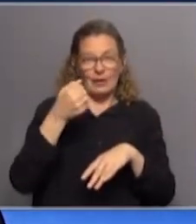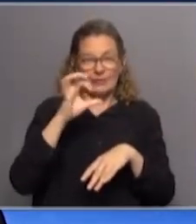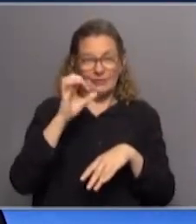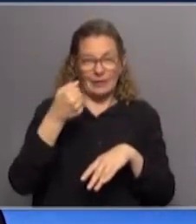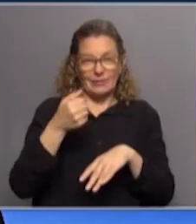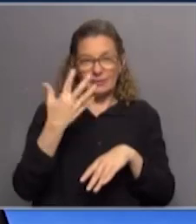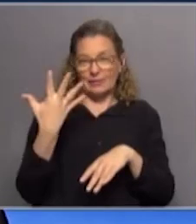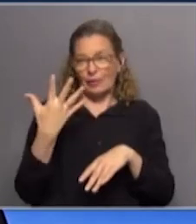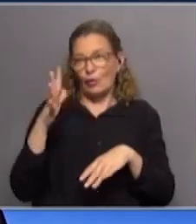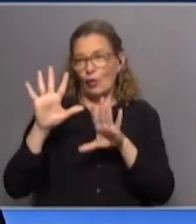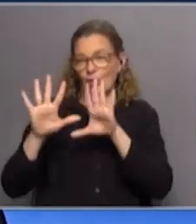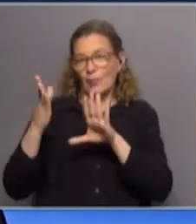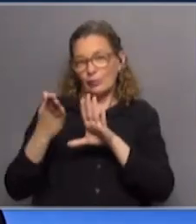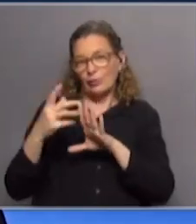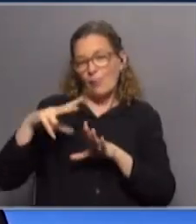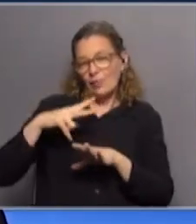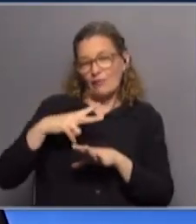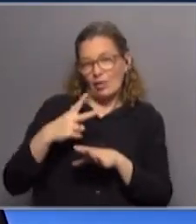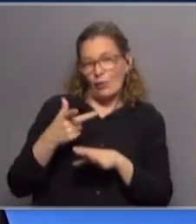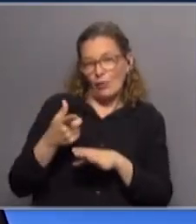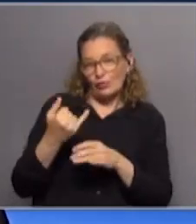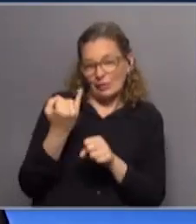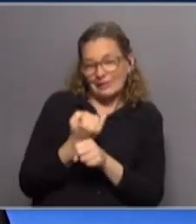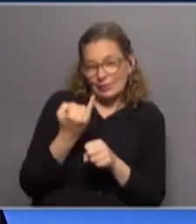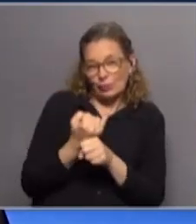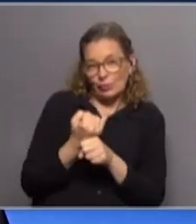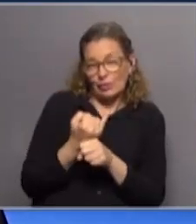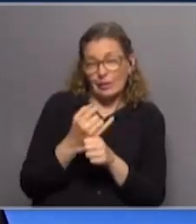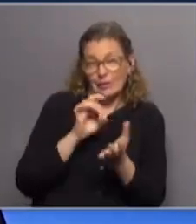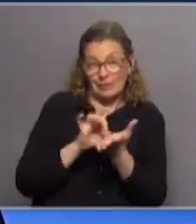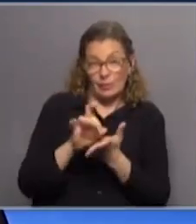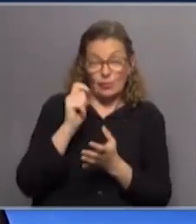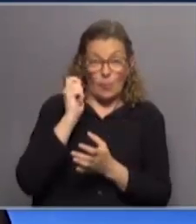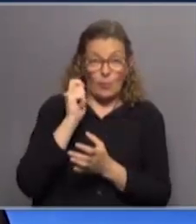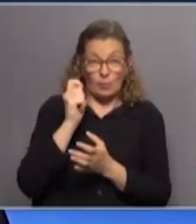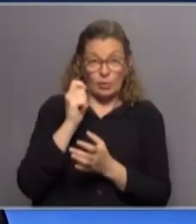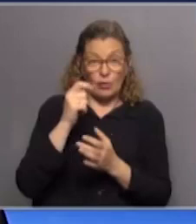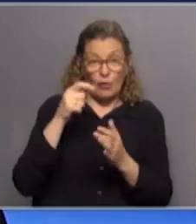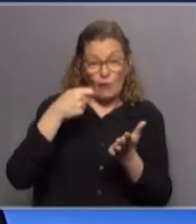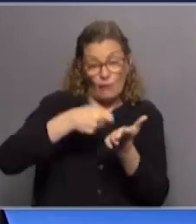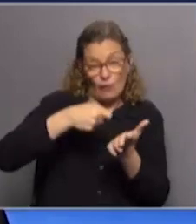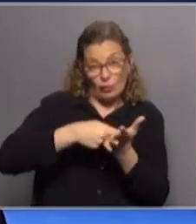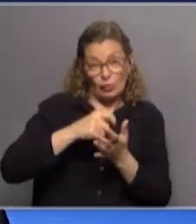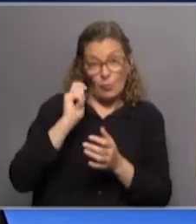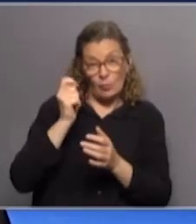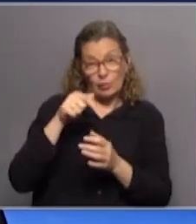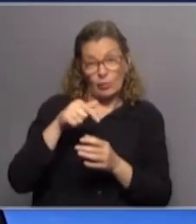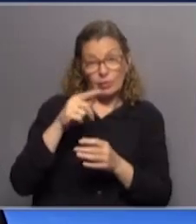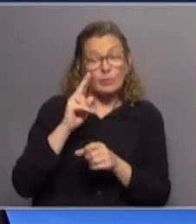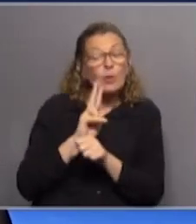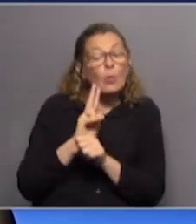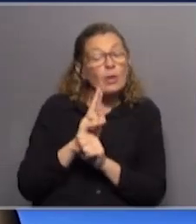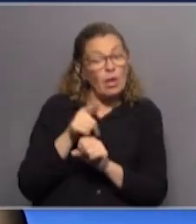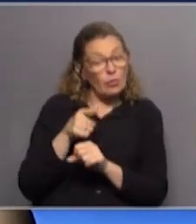entre 5 y 10% fondos privados o sea hoy son instituciones que prestan un servicio público con fondos públicos entonces hoy sí hay que ser más